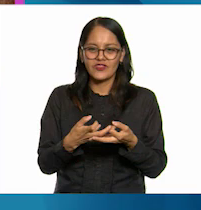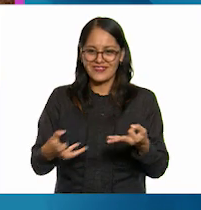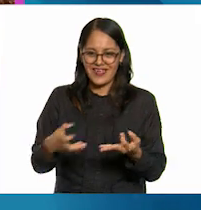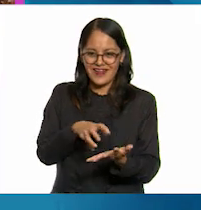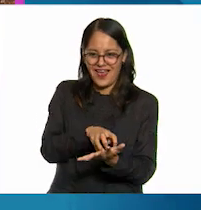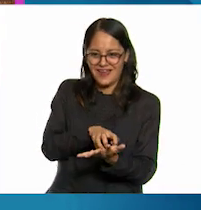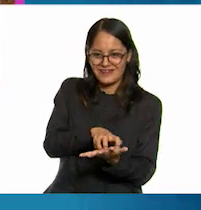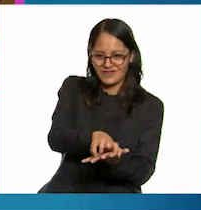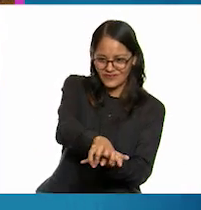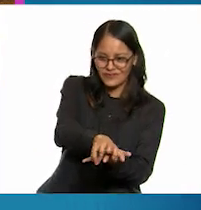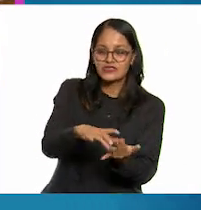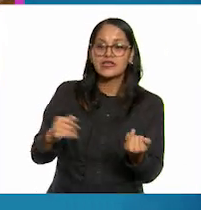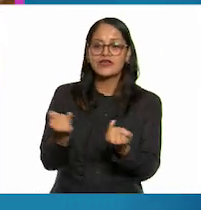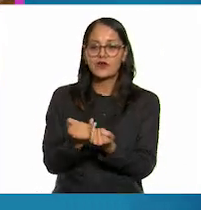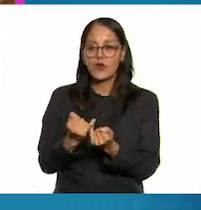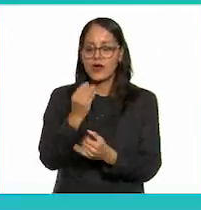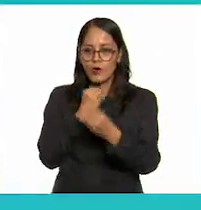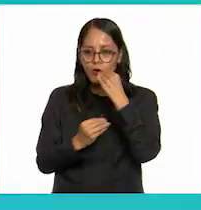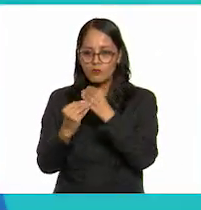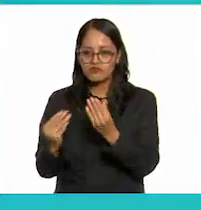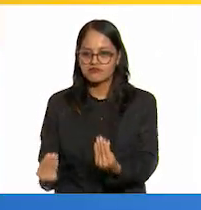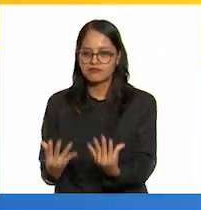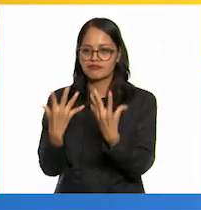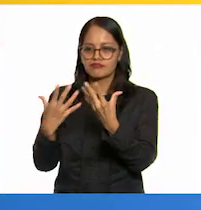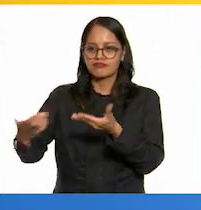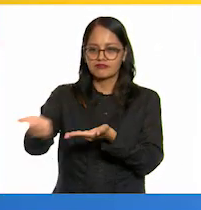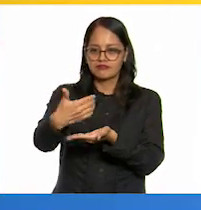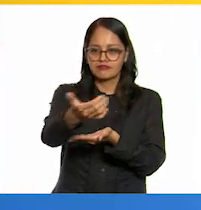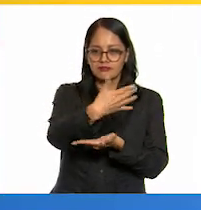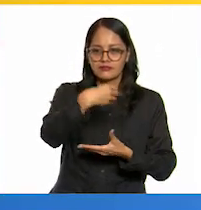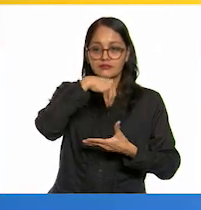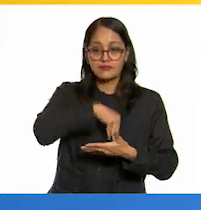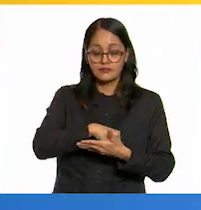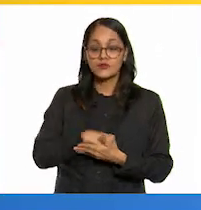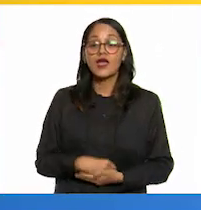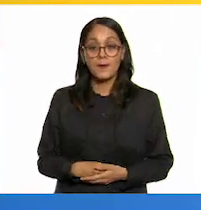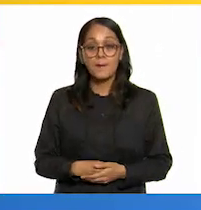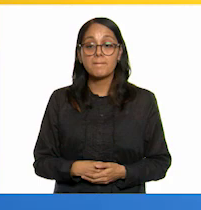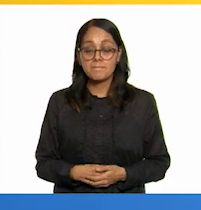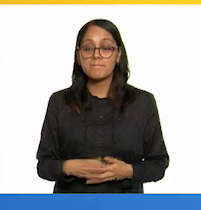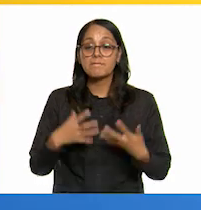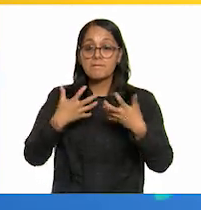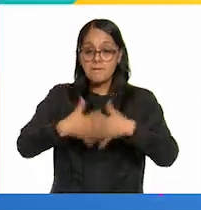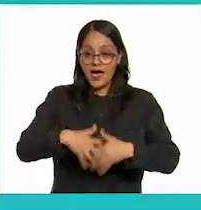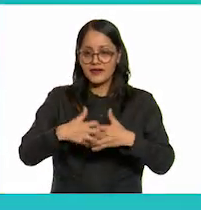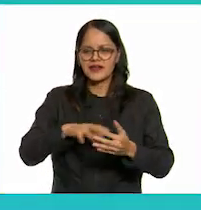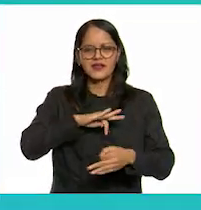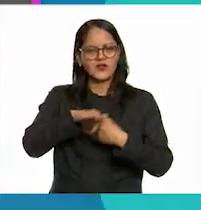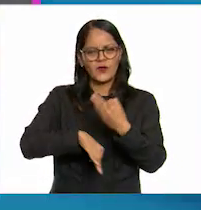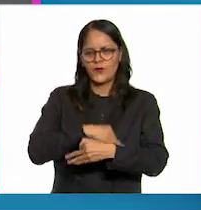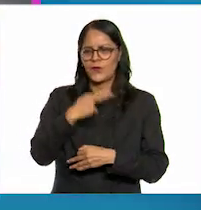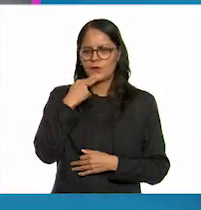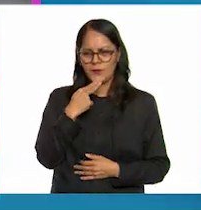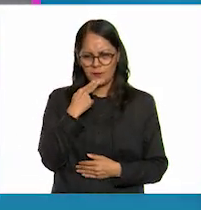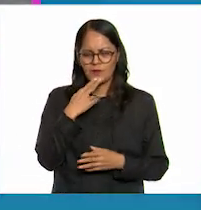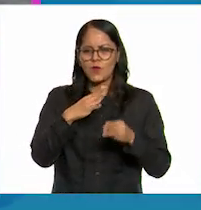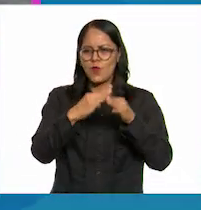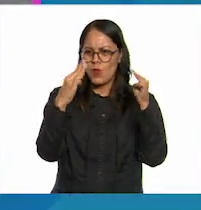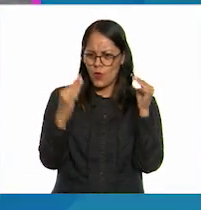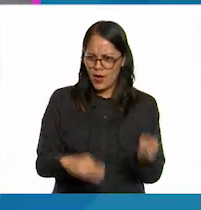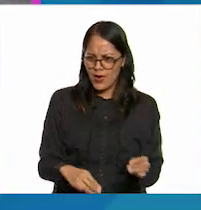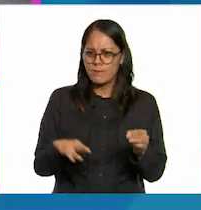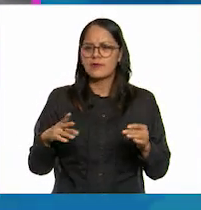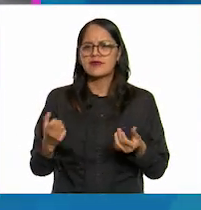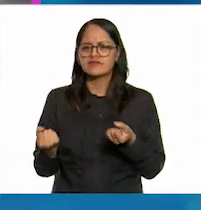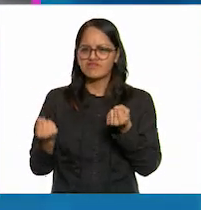y cultivar alimentos máquinas para fabricar prácticamente lo que usamos desde muebles hasta